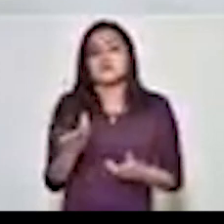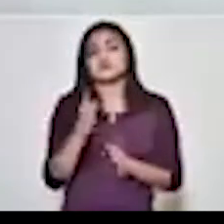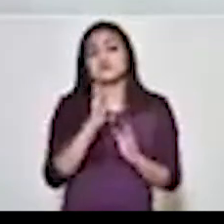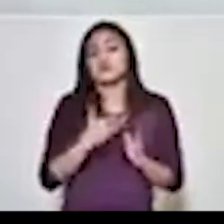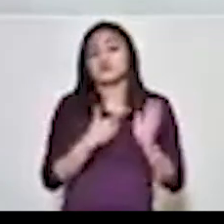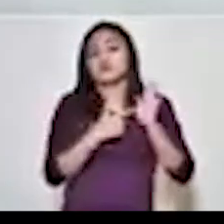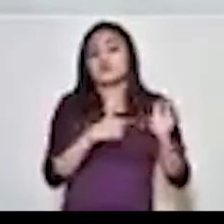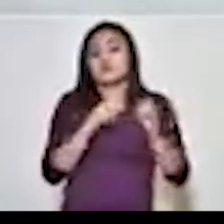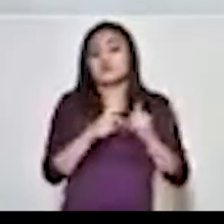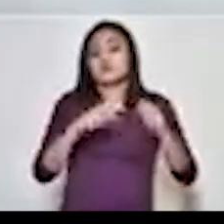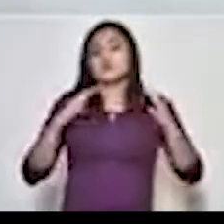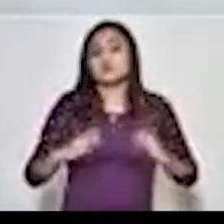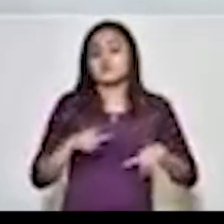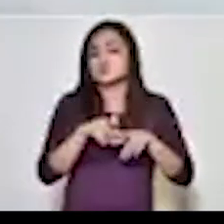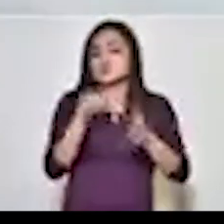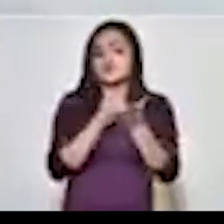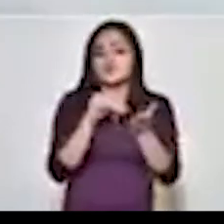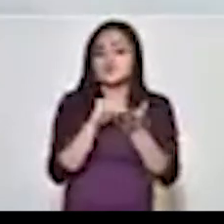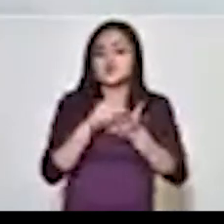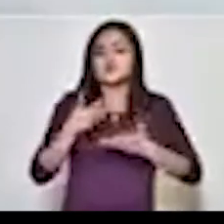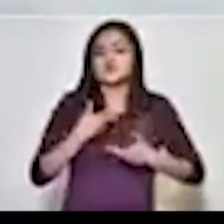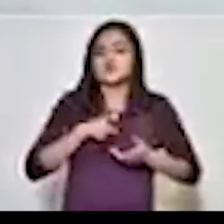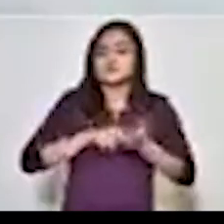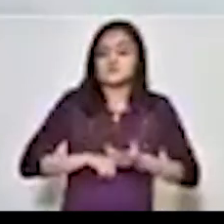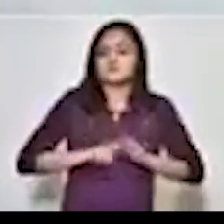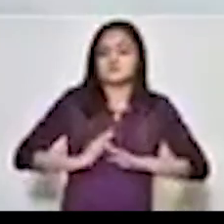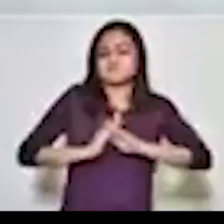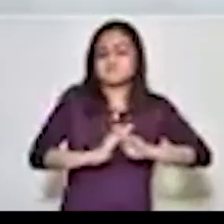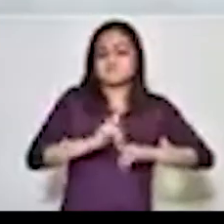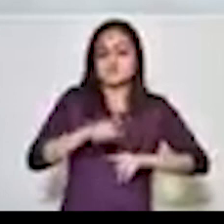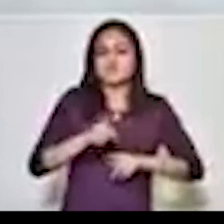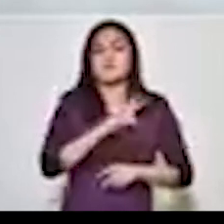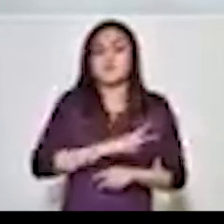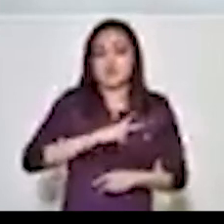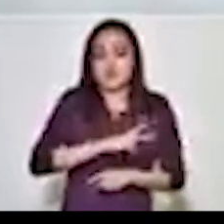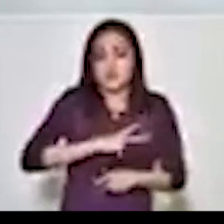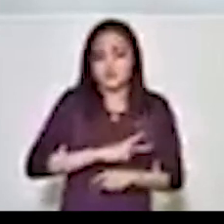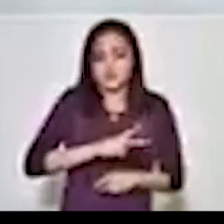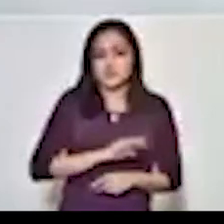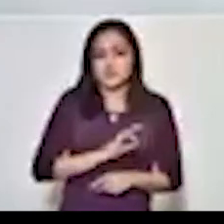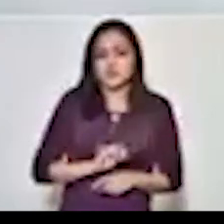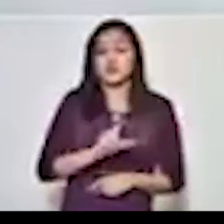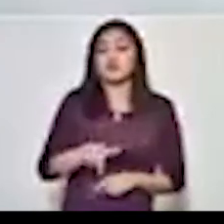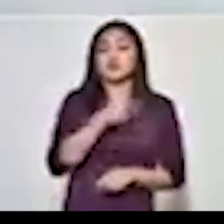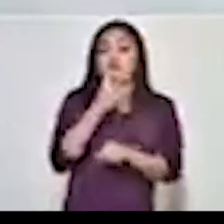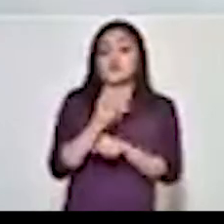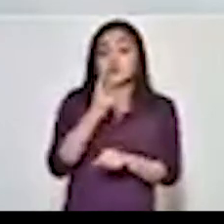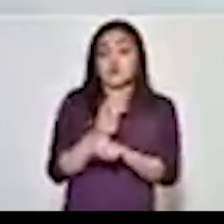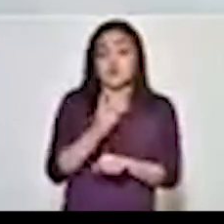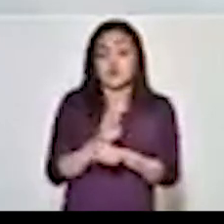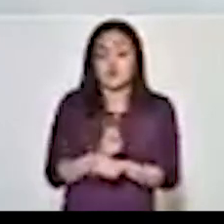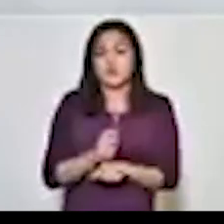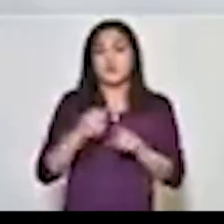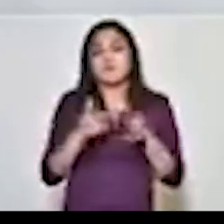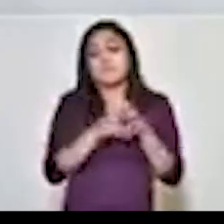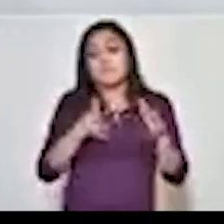comprobado que el organismo sigue, continúa produciendo anticuerpos, y la segunda dosis va a